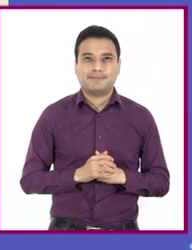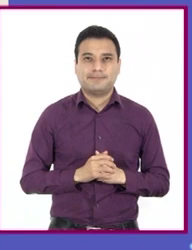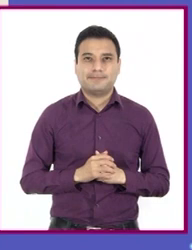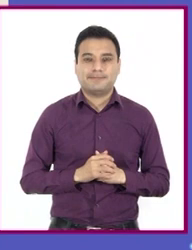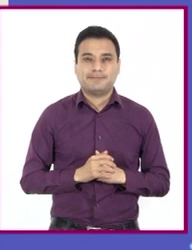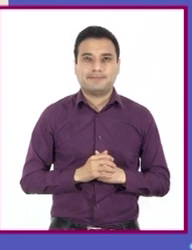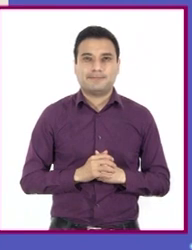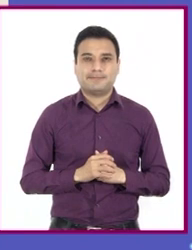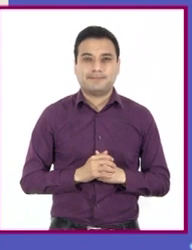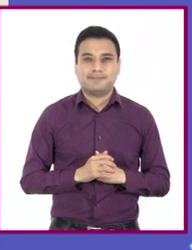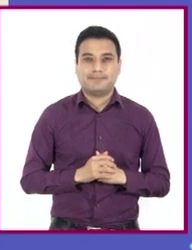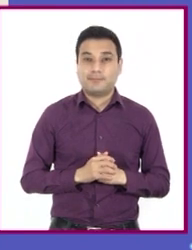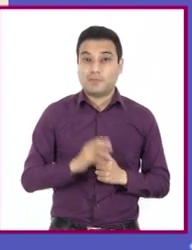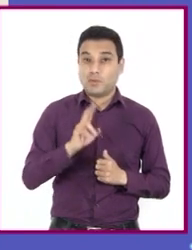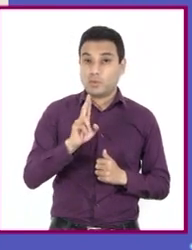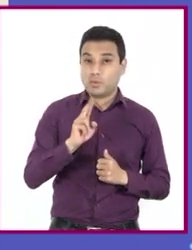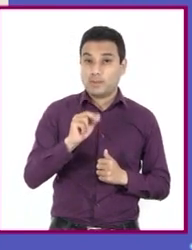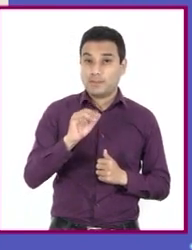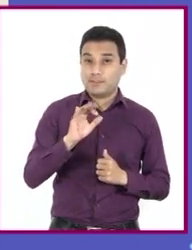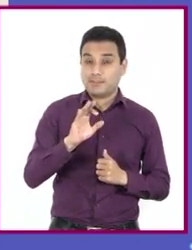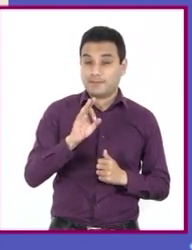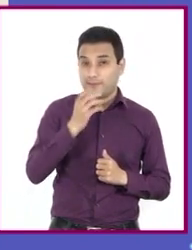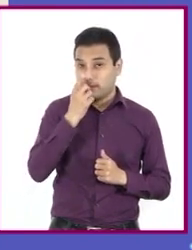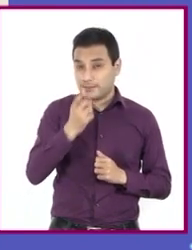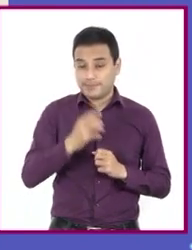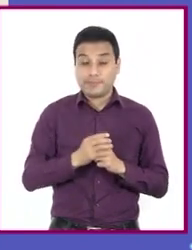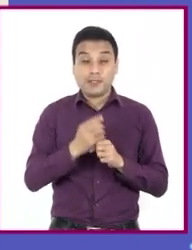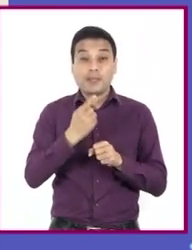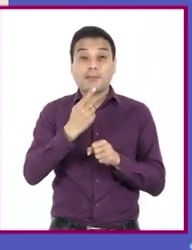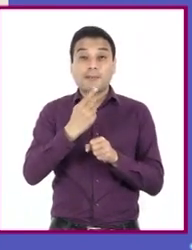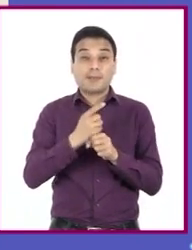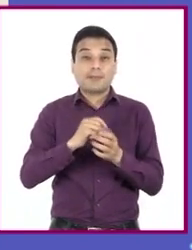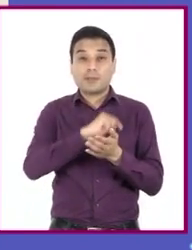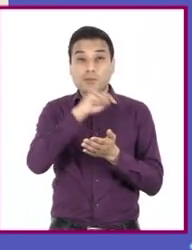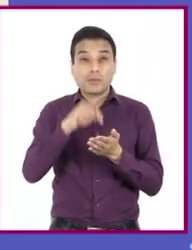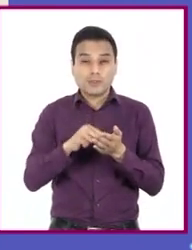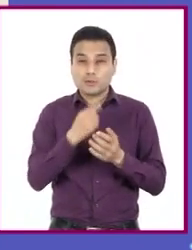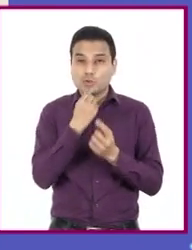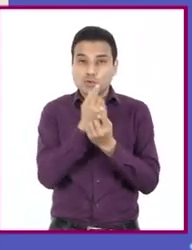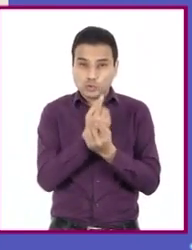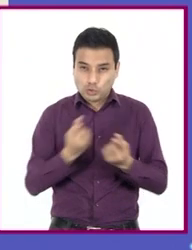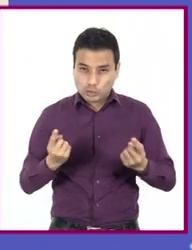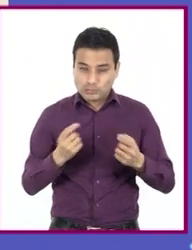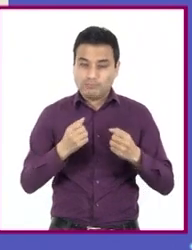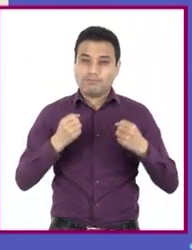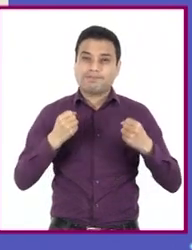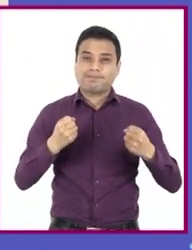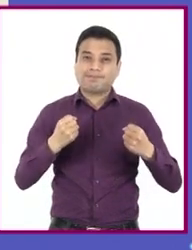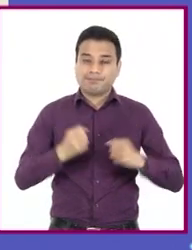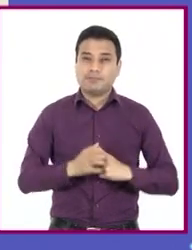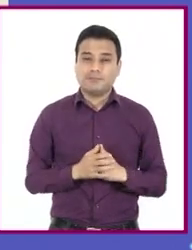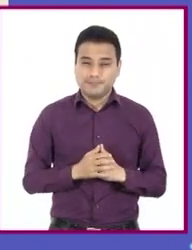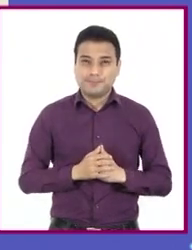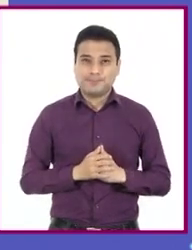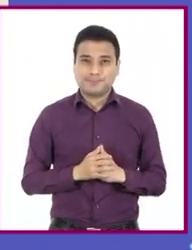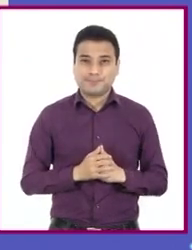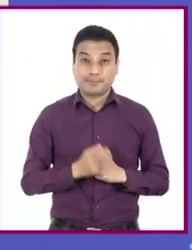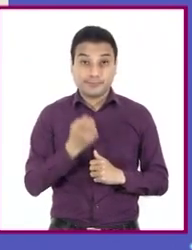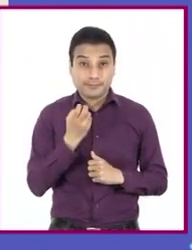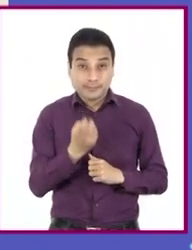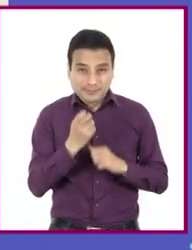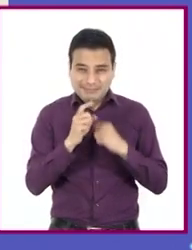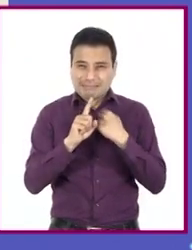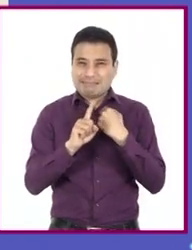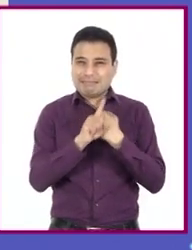Según la UNICEF, México ocupa el primer lugar a nivel mundial en obesidad infantil. Esto representa un problema